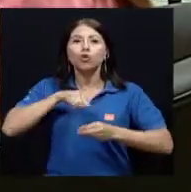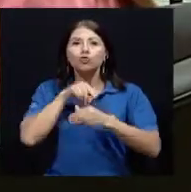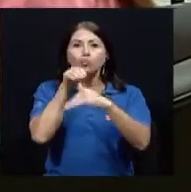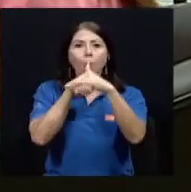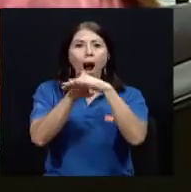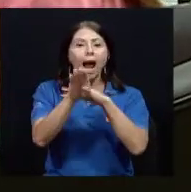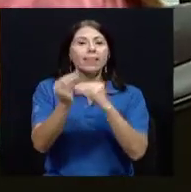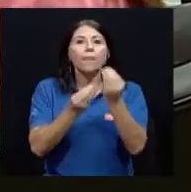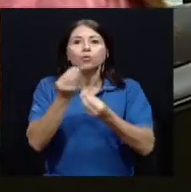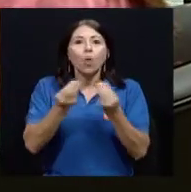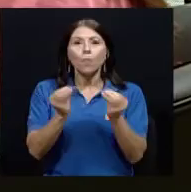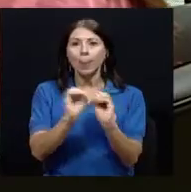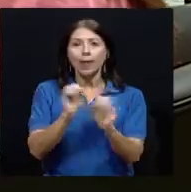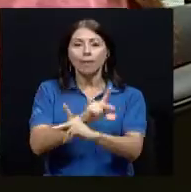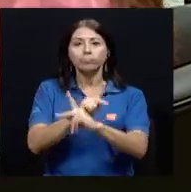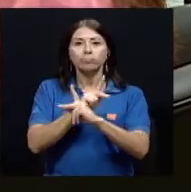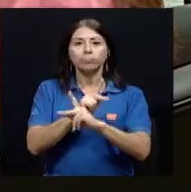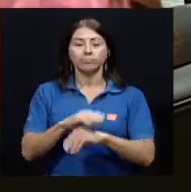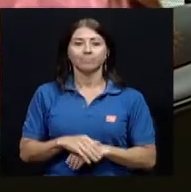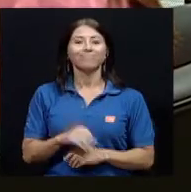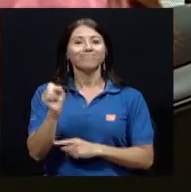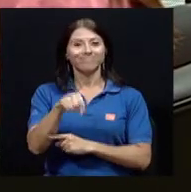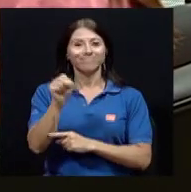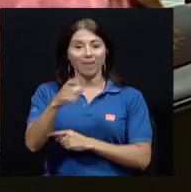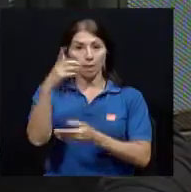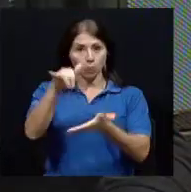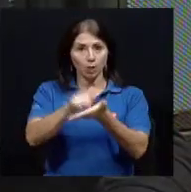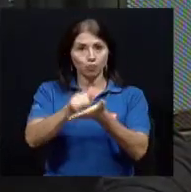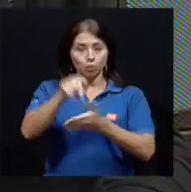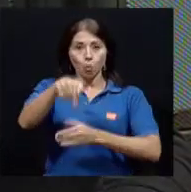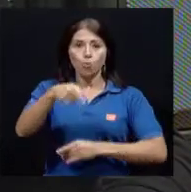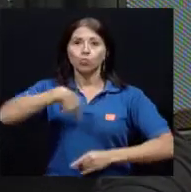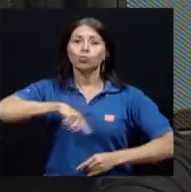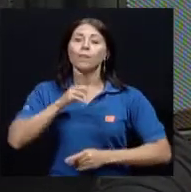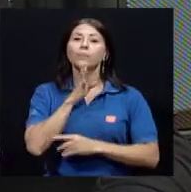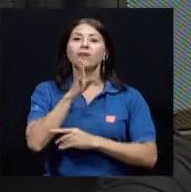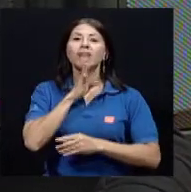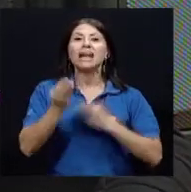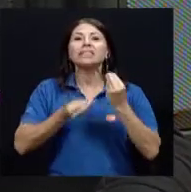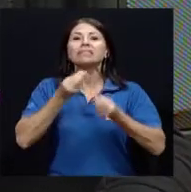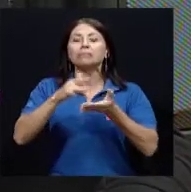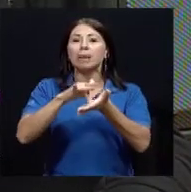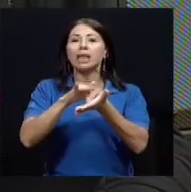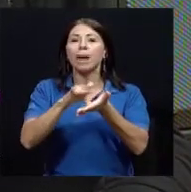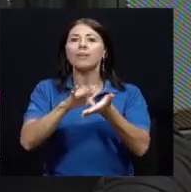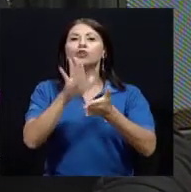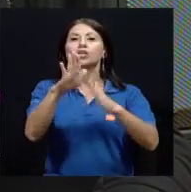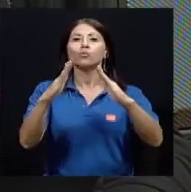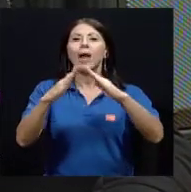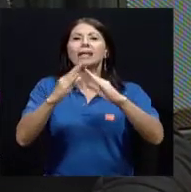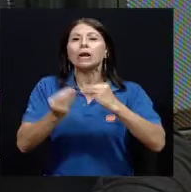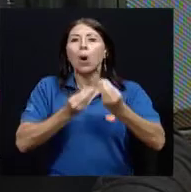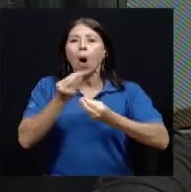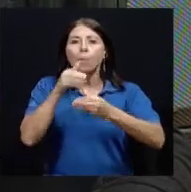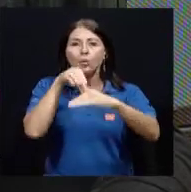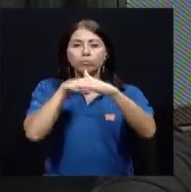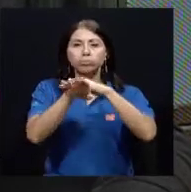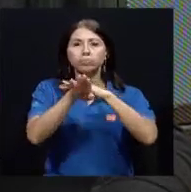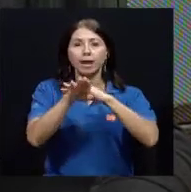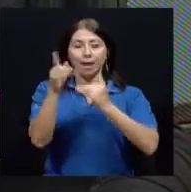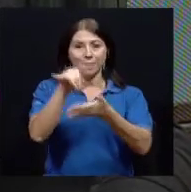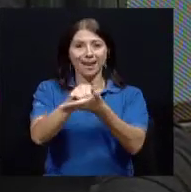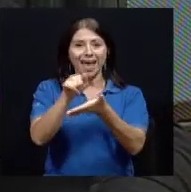cuenta. Sí, es precisamente que por eso que hoy vamos a conversar acerca de cómo manejar esos medicamentos en el hogar.